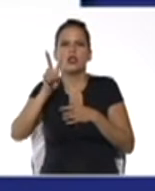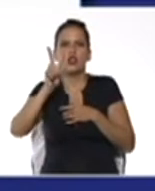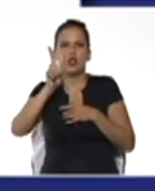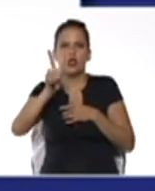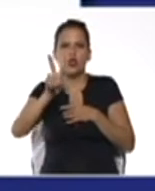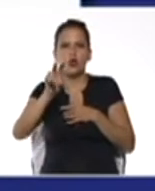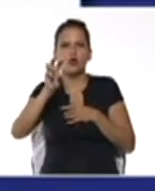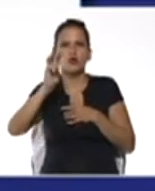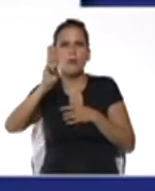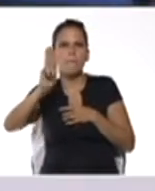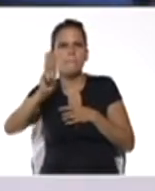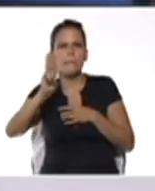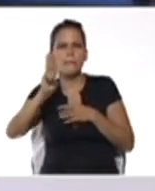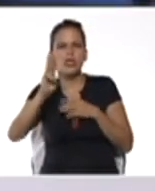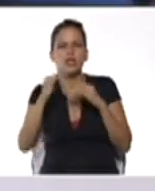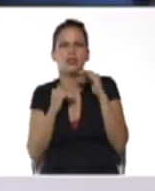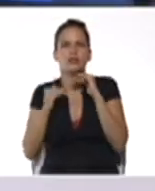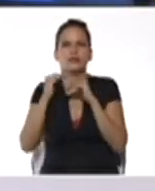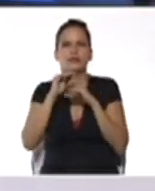tercios.